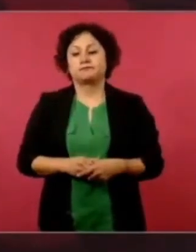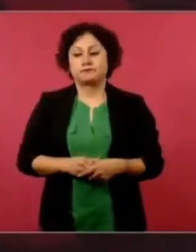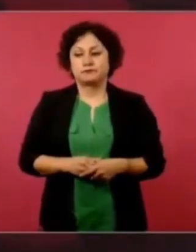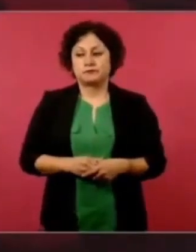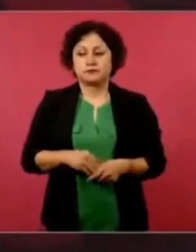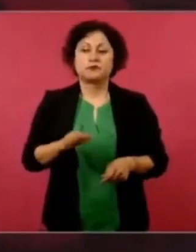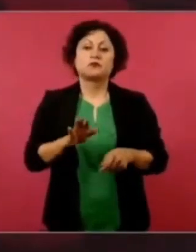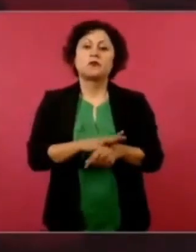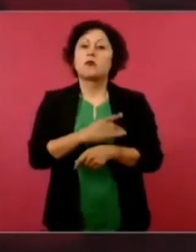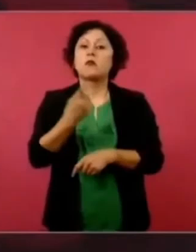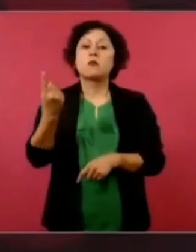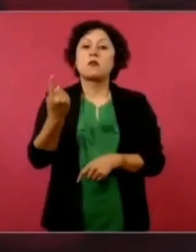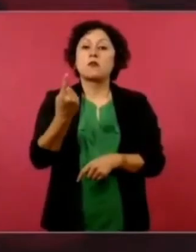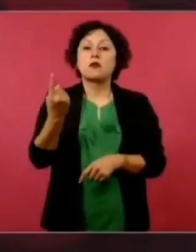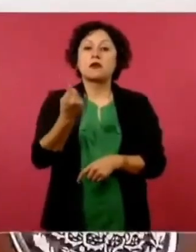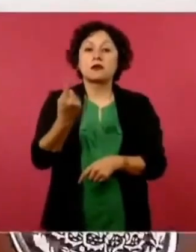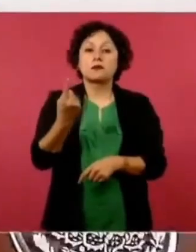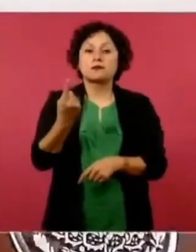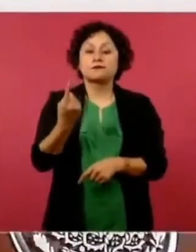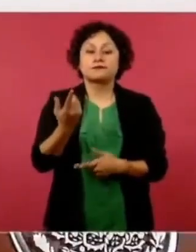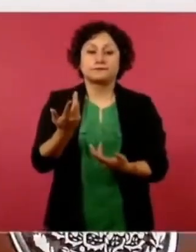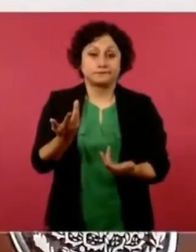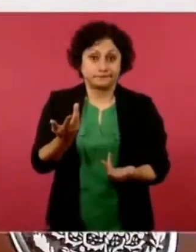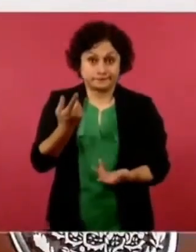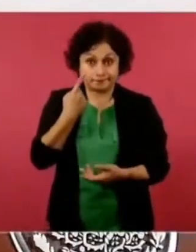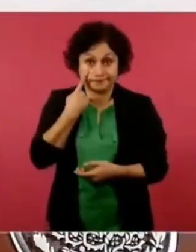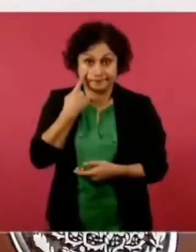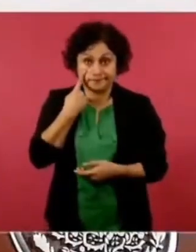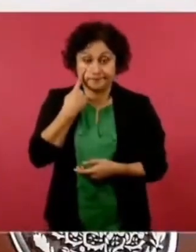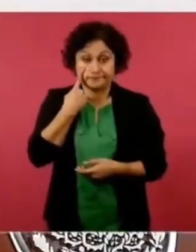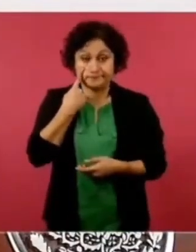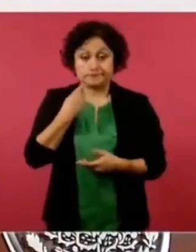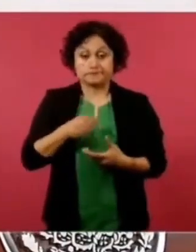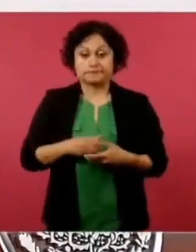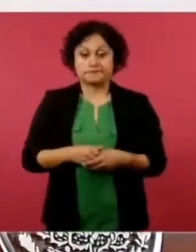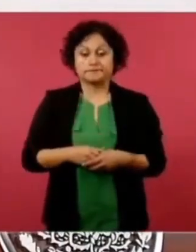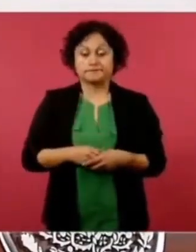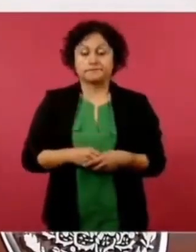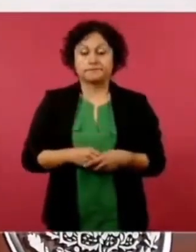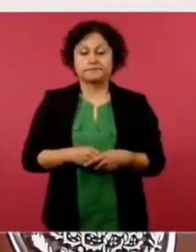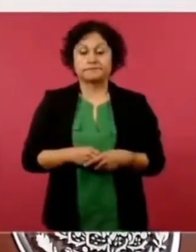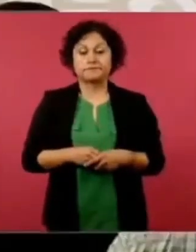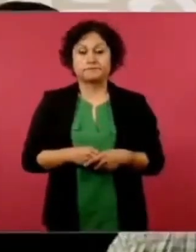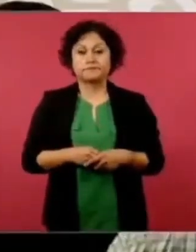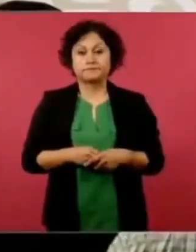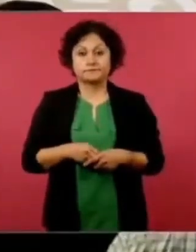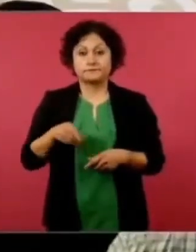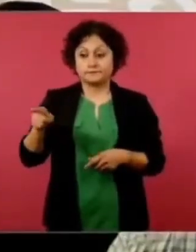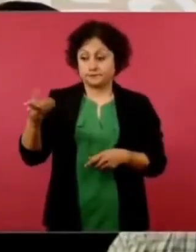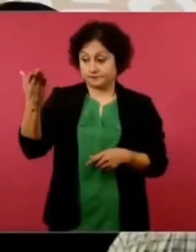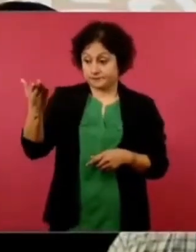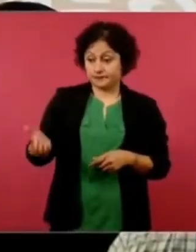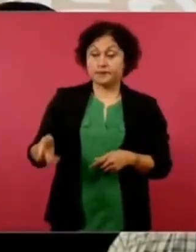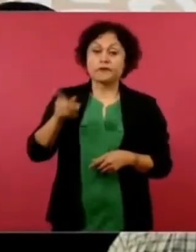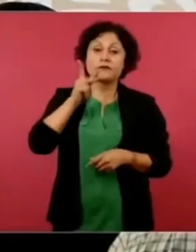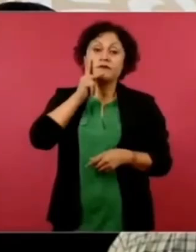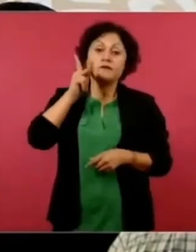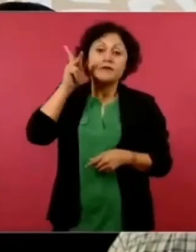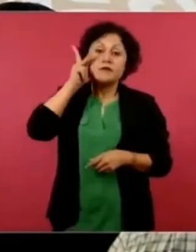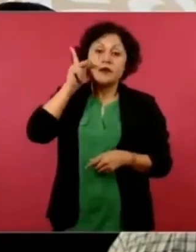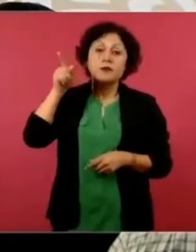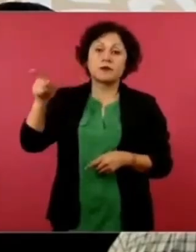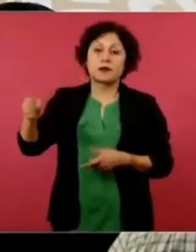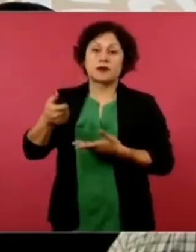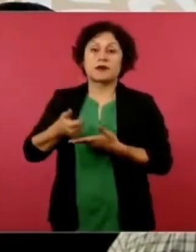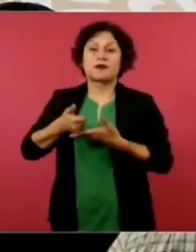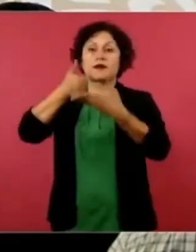se trata de un Papa que está a favor de los pobres,